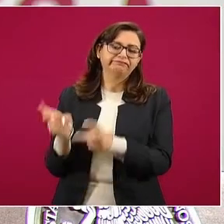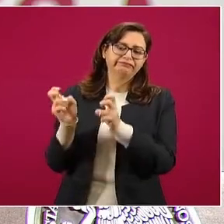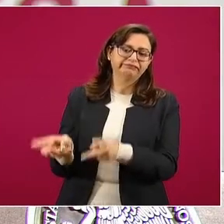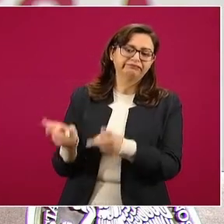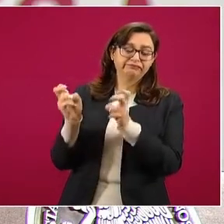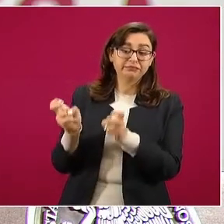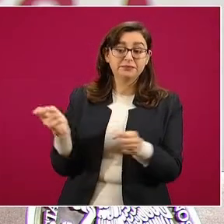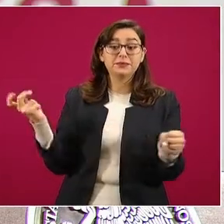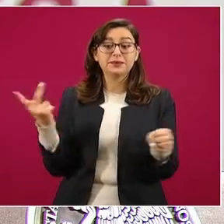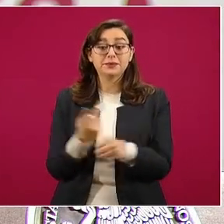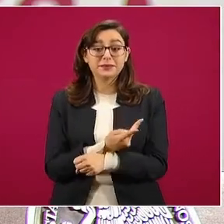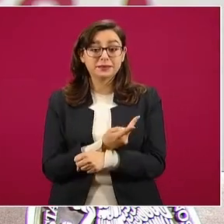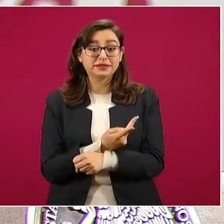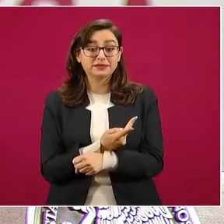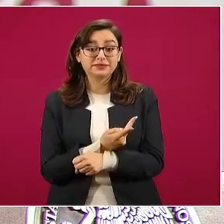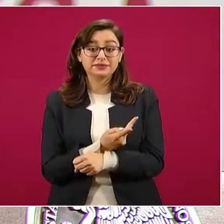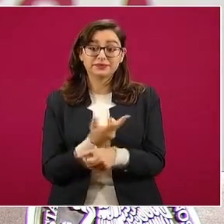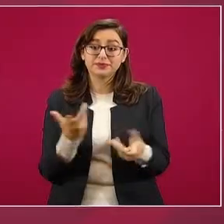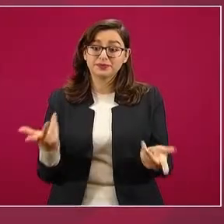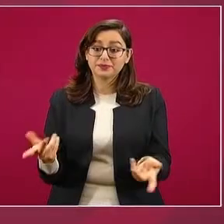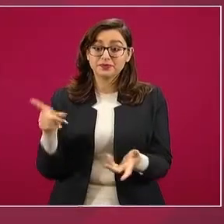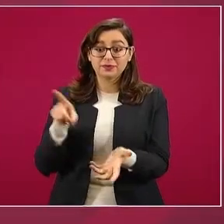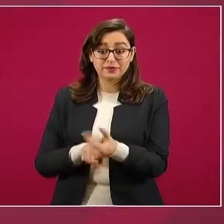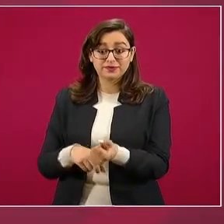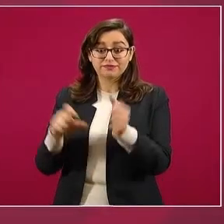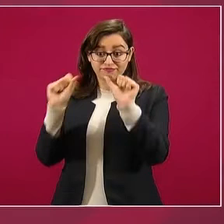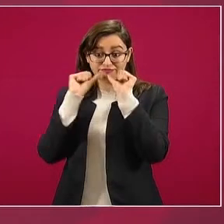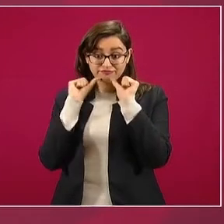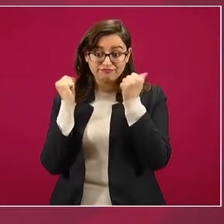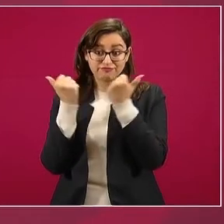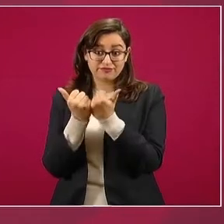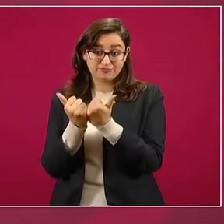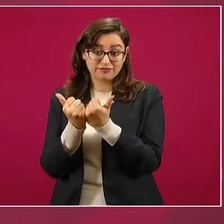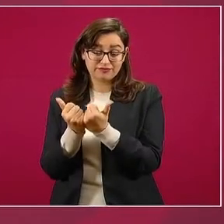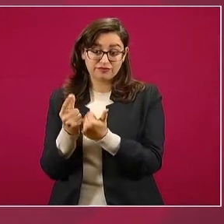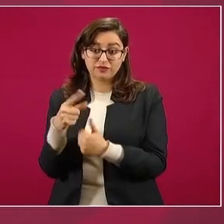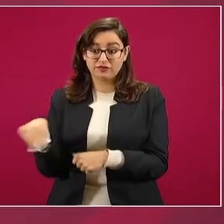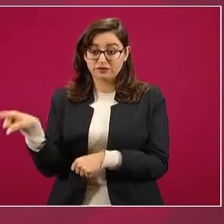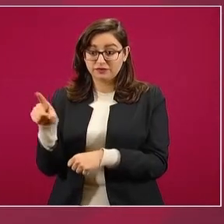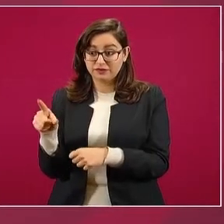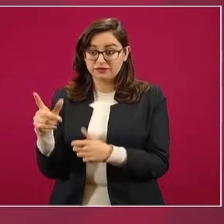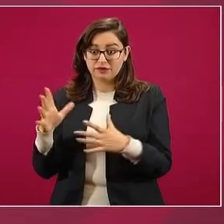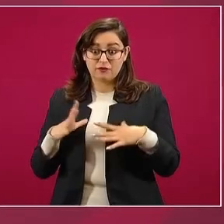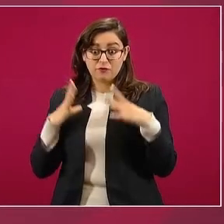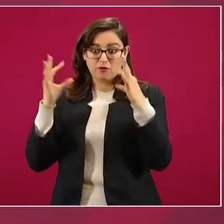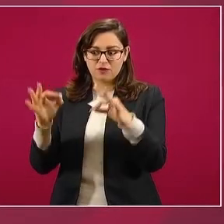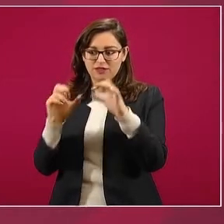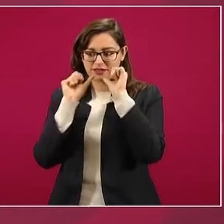asociaciones de ambientalistas